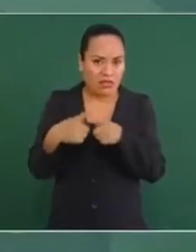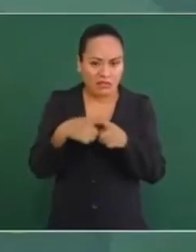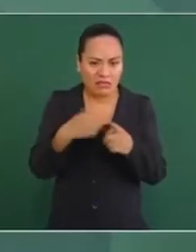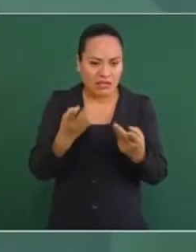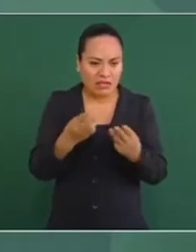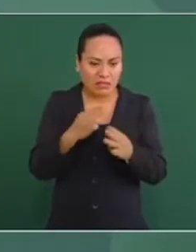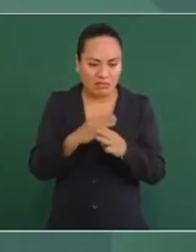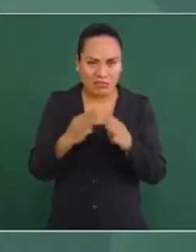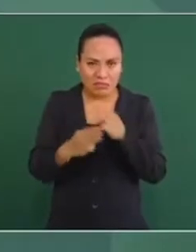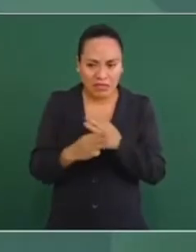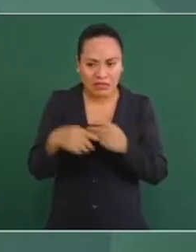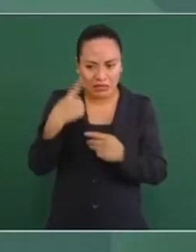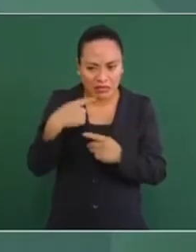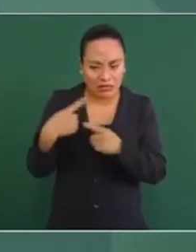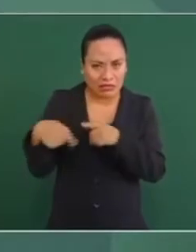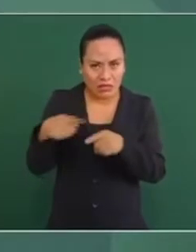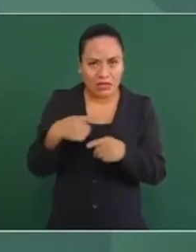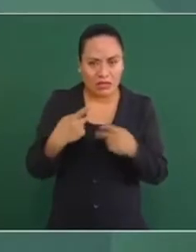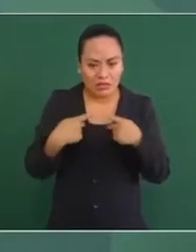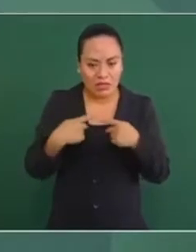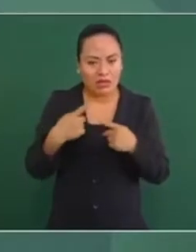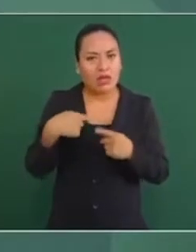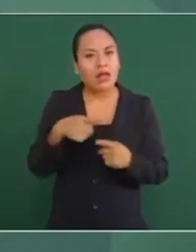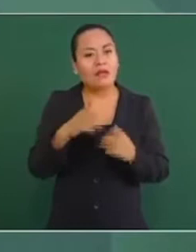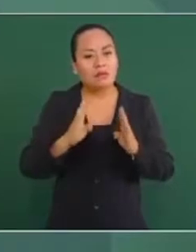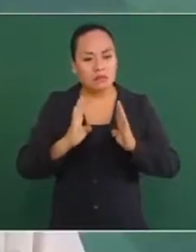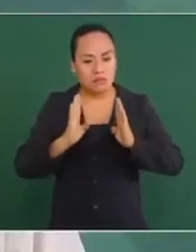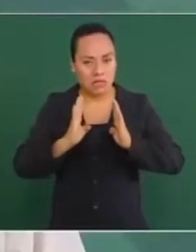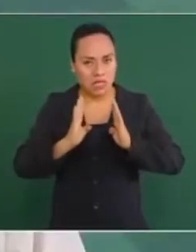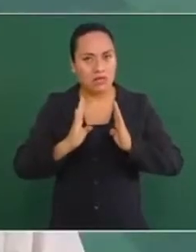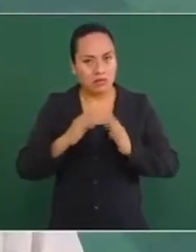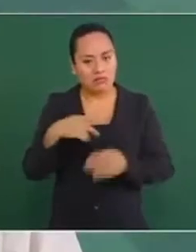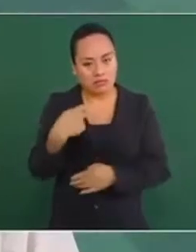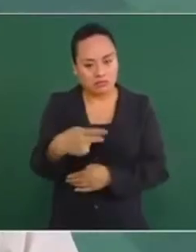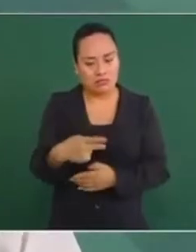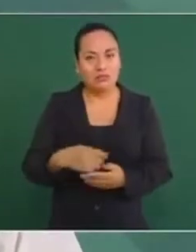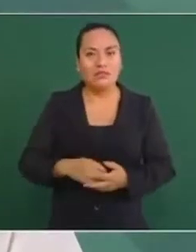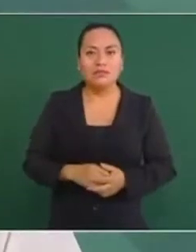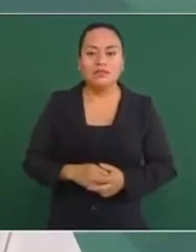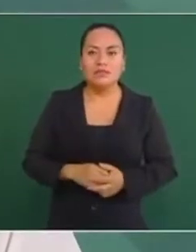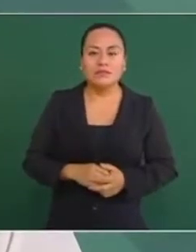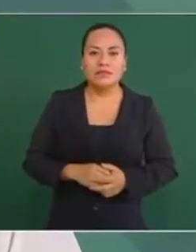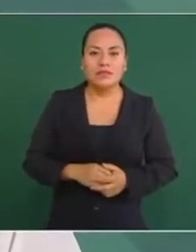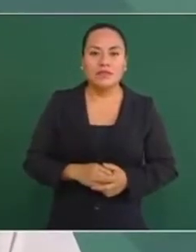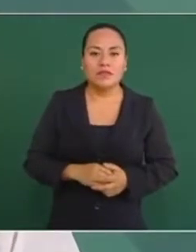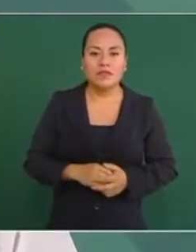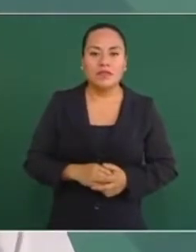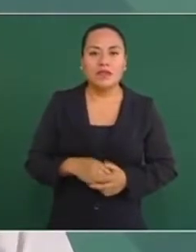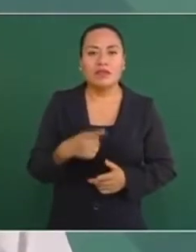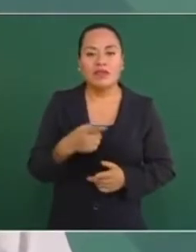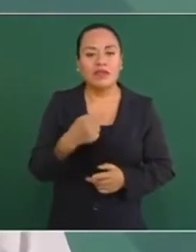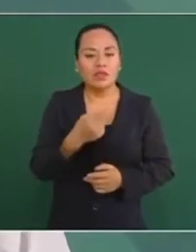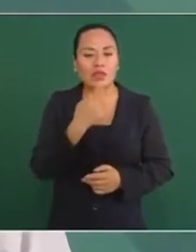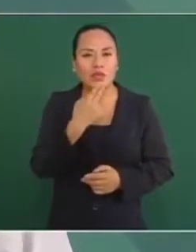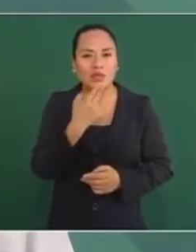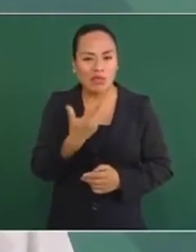militares, equipos bélicos.